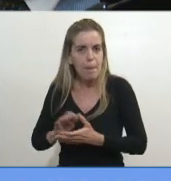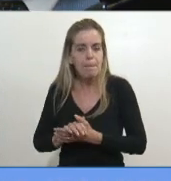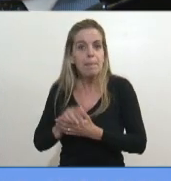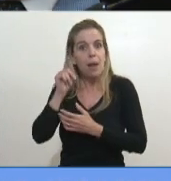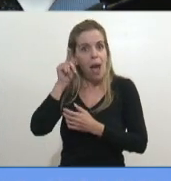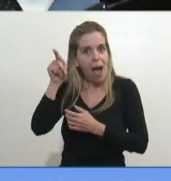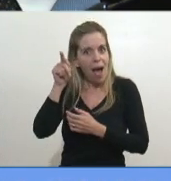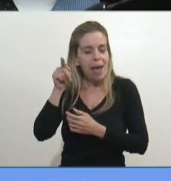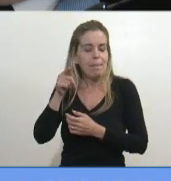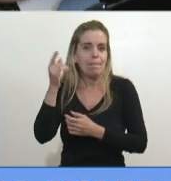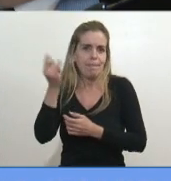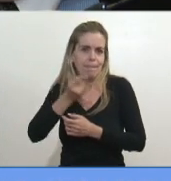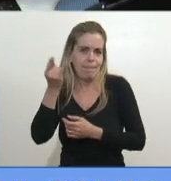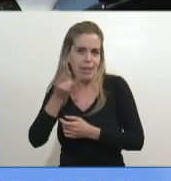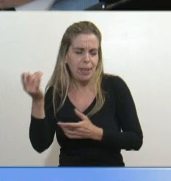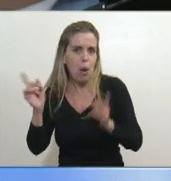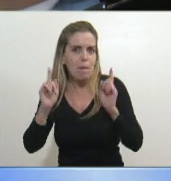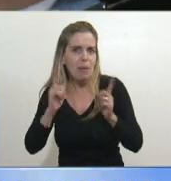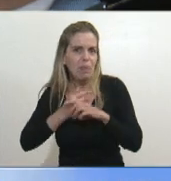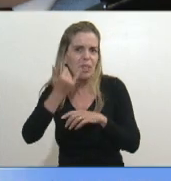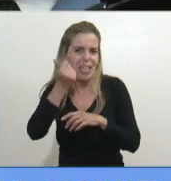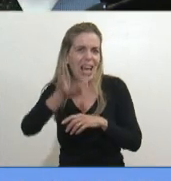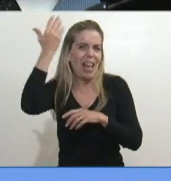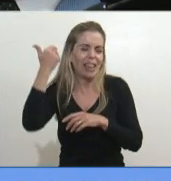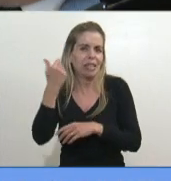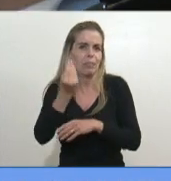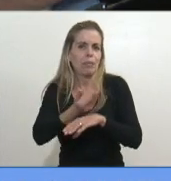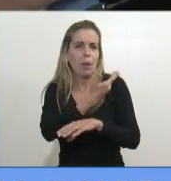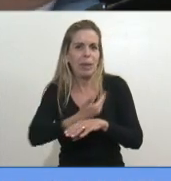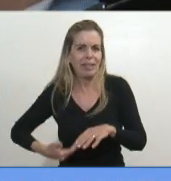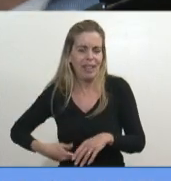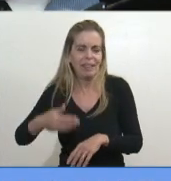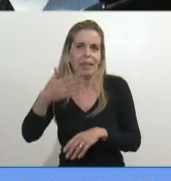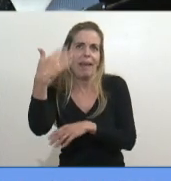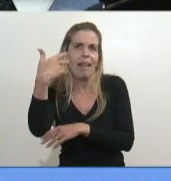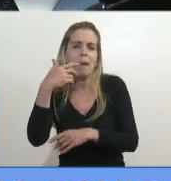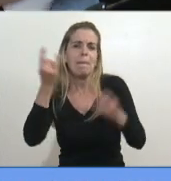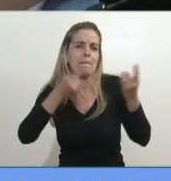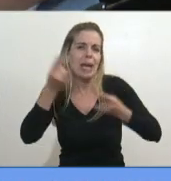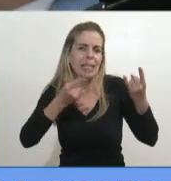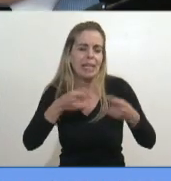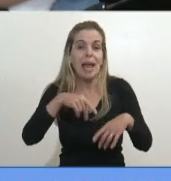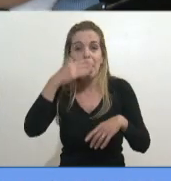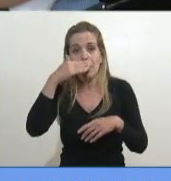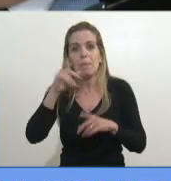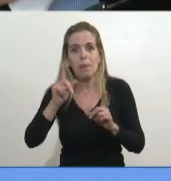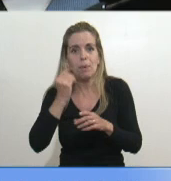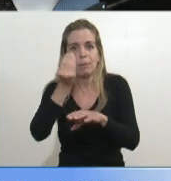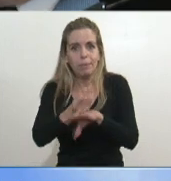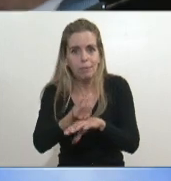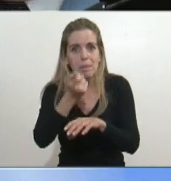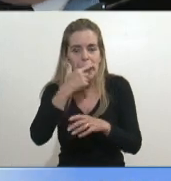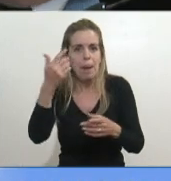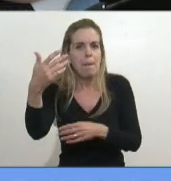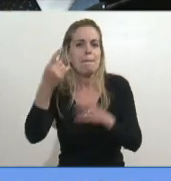está una de las mentiras, nos mintió en el debate presidencial, nos mintió en el gobierno, y nos mintió ahora que se fue, y